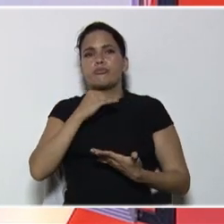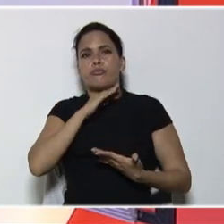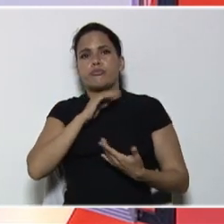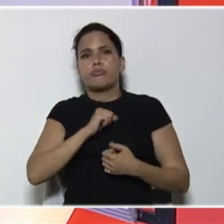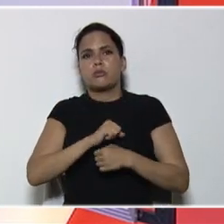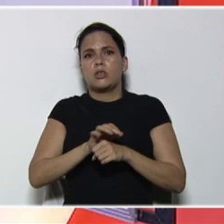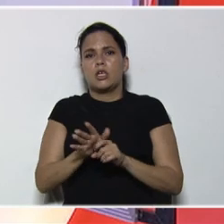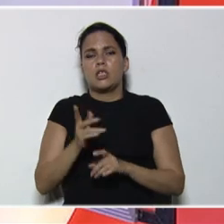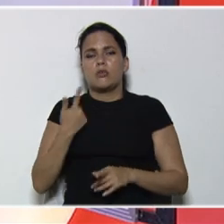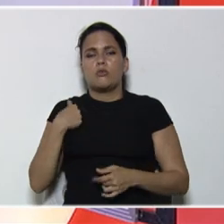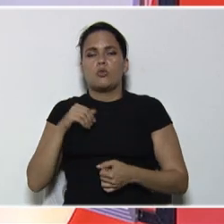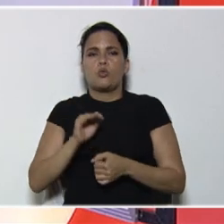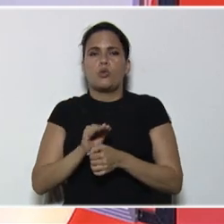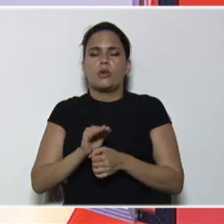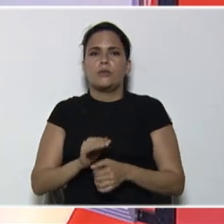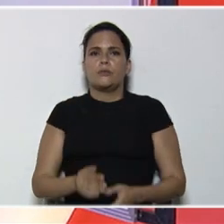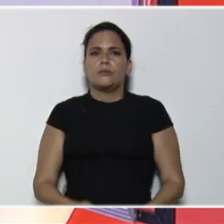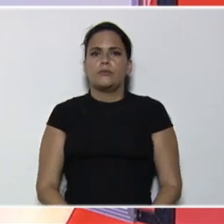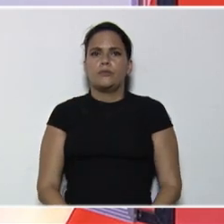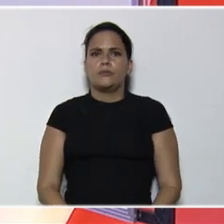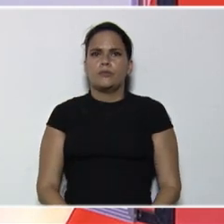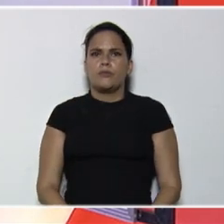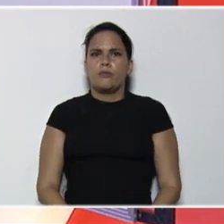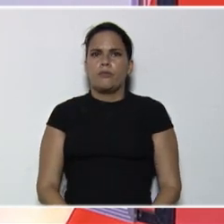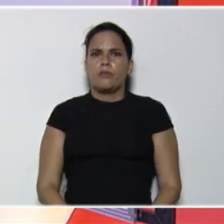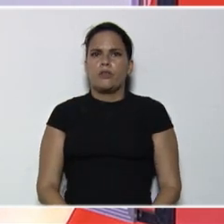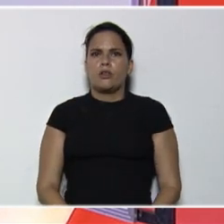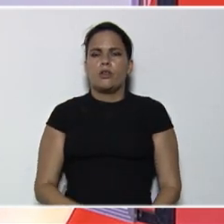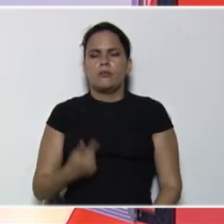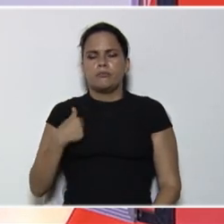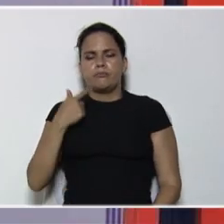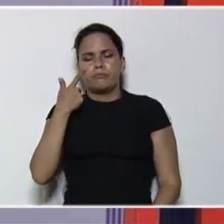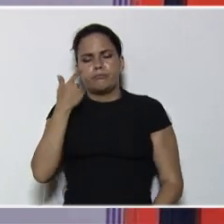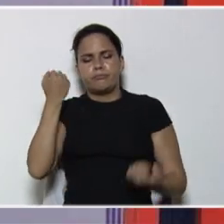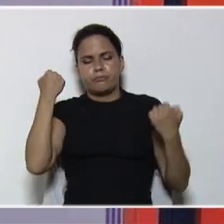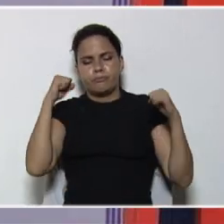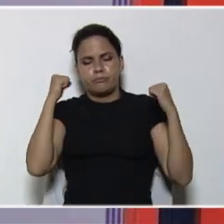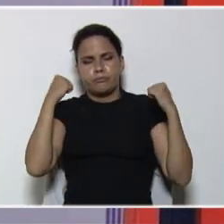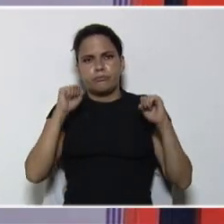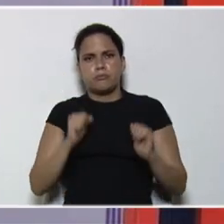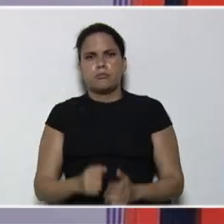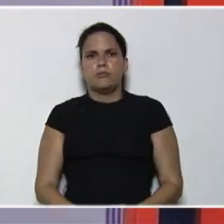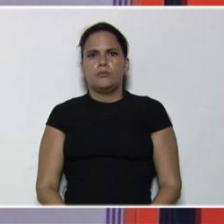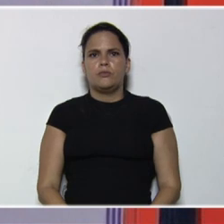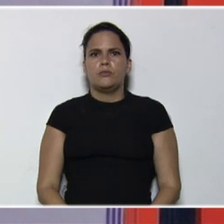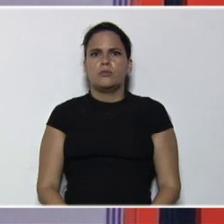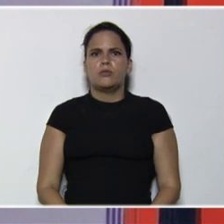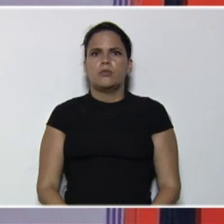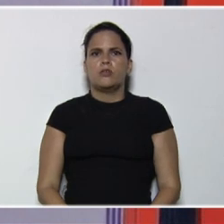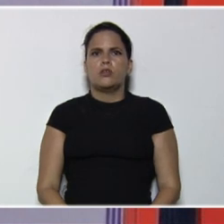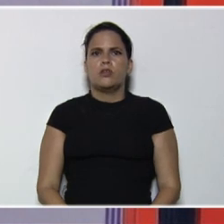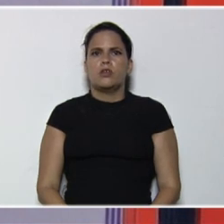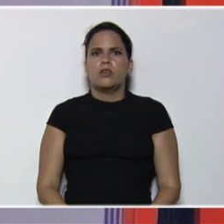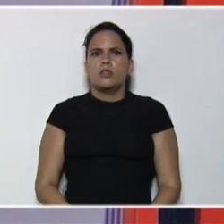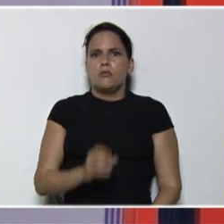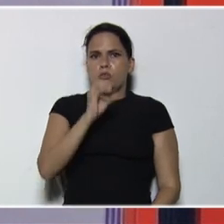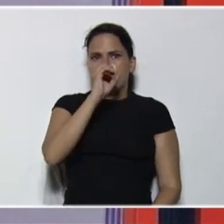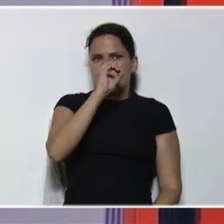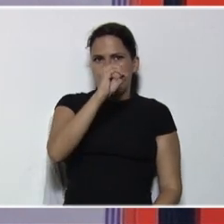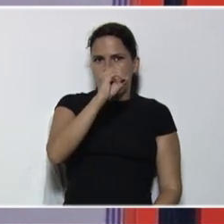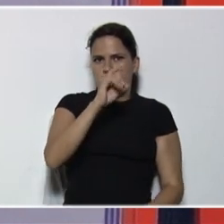debemos cuidarnos, fenómeno, entonces, retomemos el ejercicio, tiempo cero, el momento, que